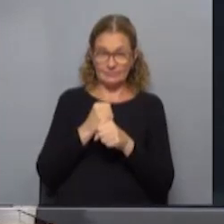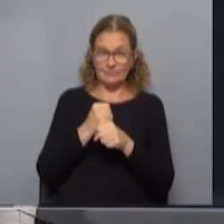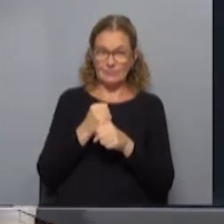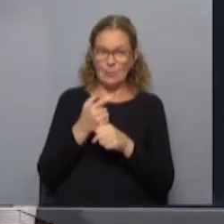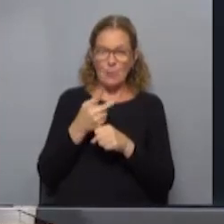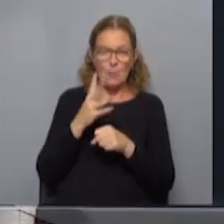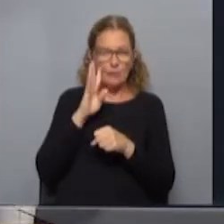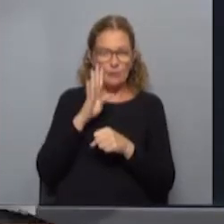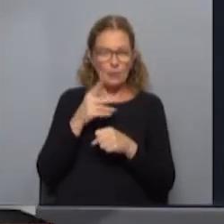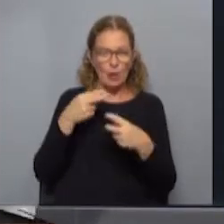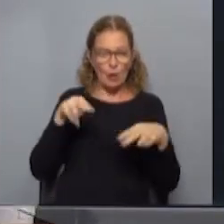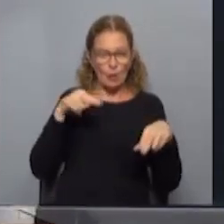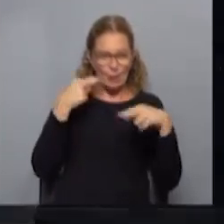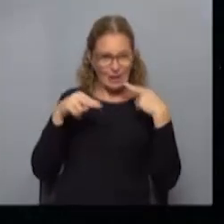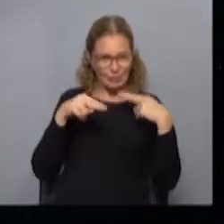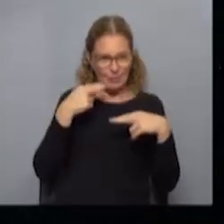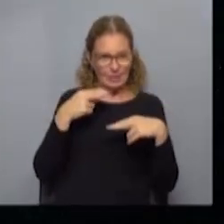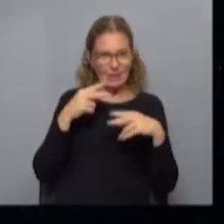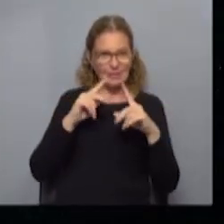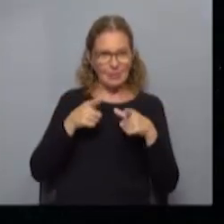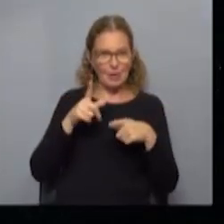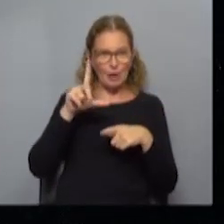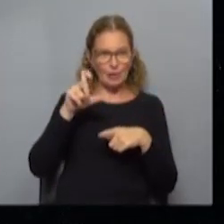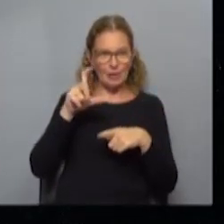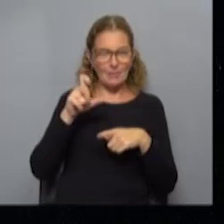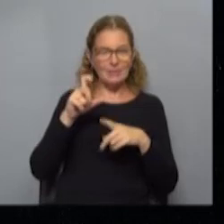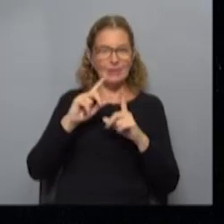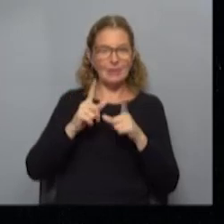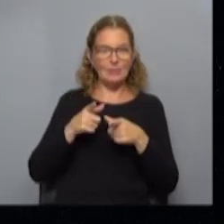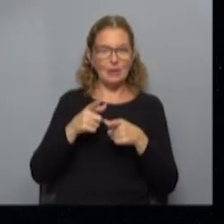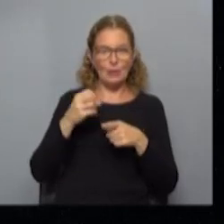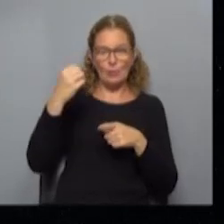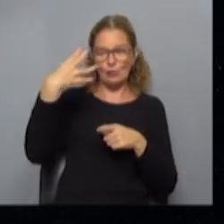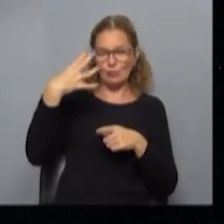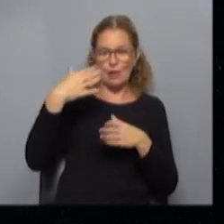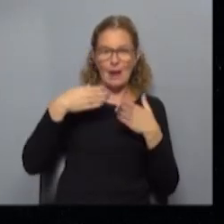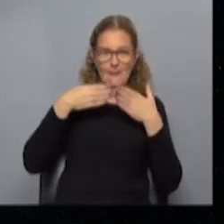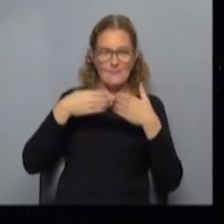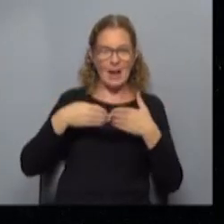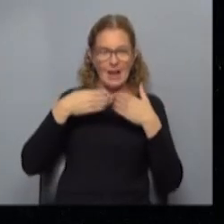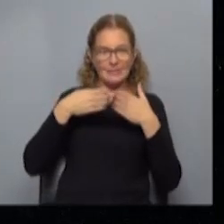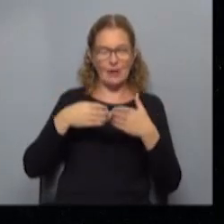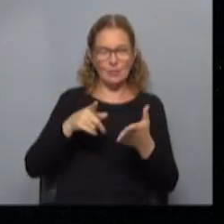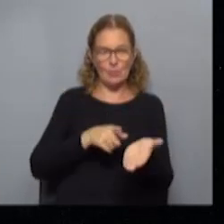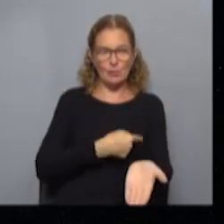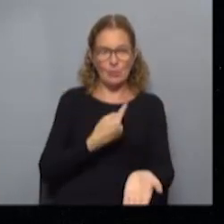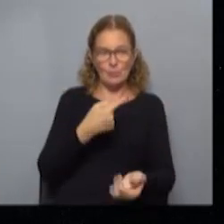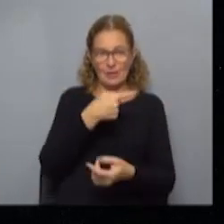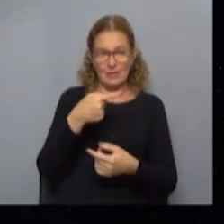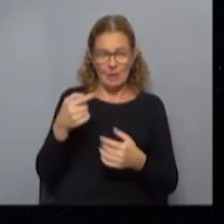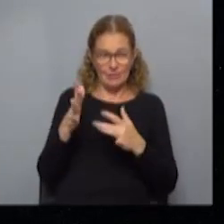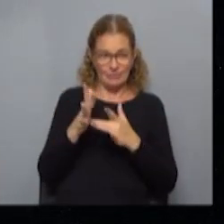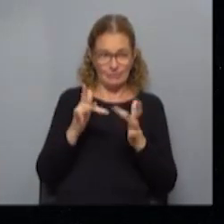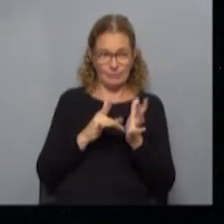de Rocha, aportando mucho a la gastronomía y obviamente todo lo que tiene que ver con el sol y playa, como estamos acostumbrados, ¿no? Una semana de